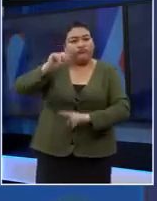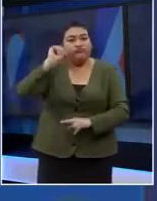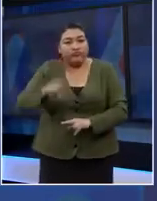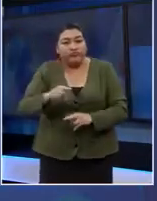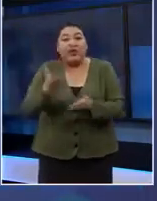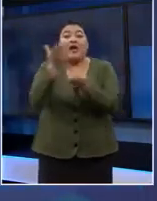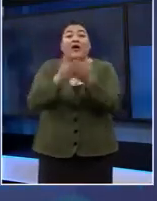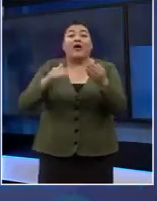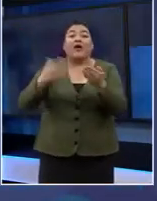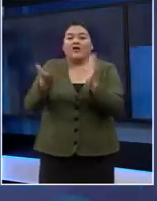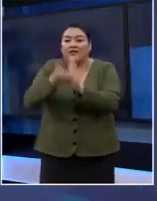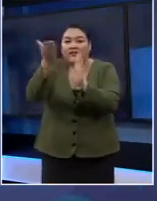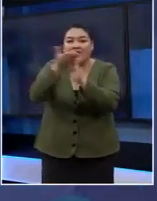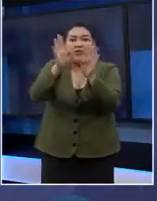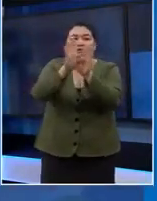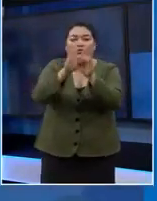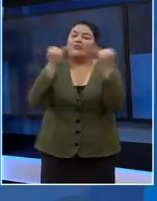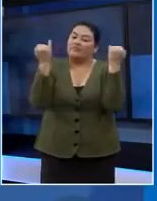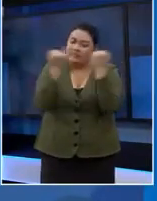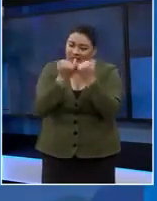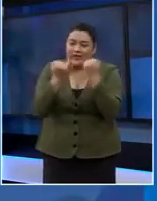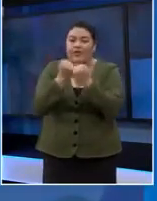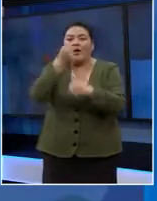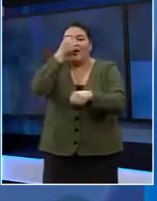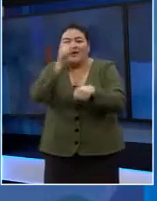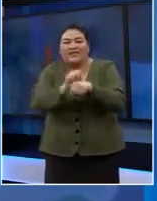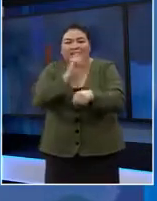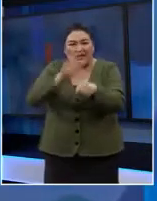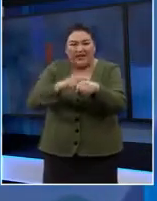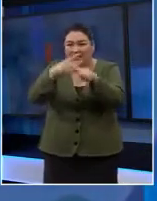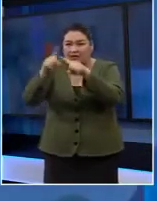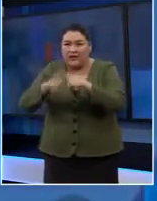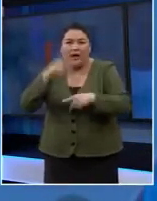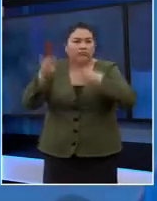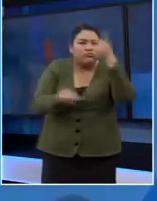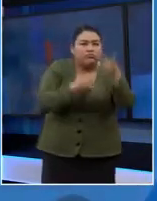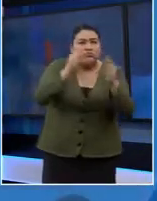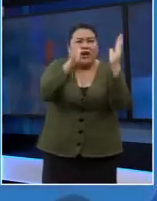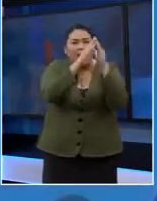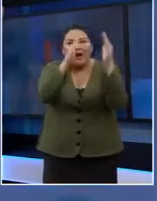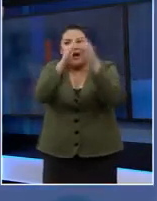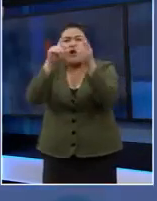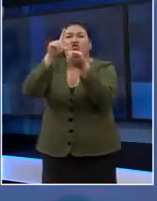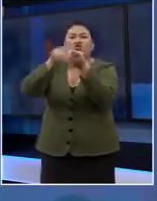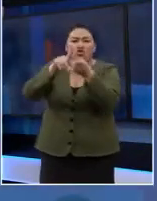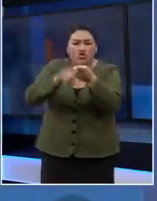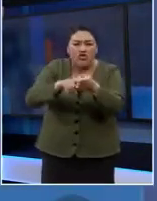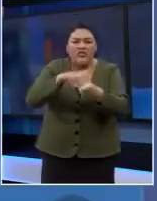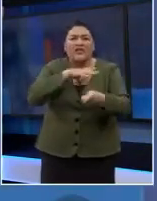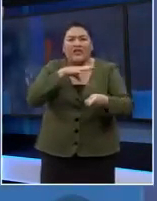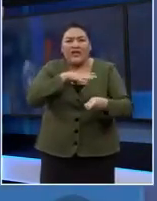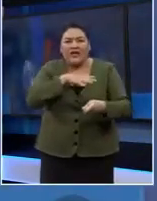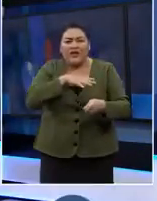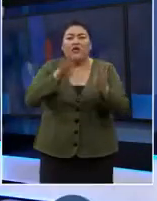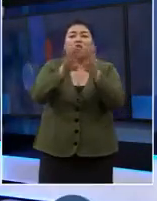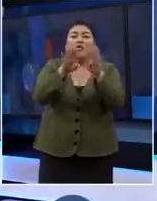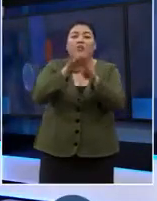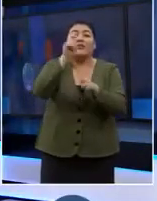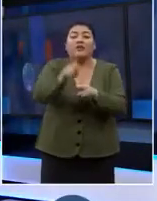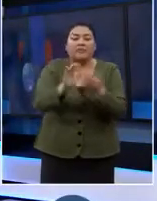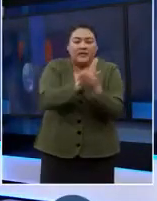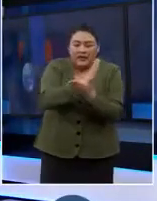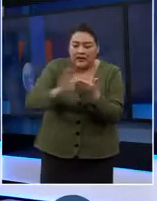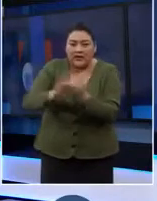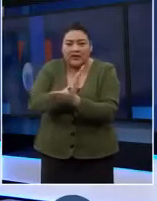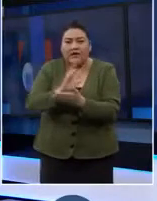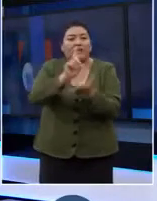ahora en la reconstrucción estamos trabajando con algunas dependencias para que se haga un levantamiento censal de las personas afectadas, pero que tenga desagregada la información